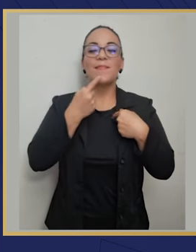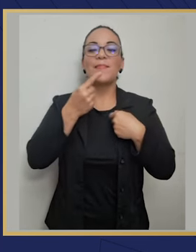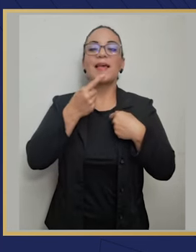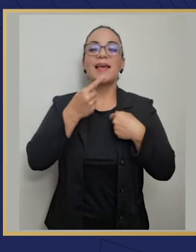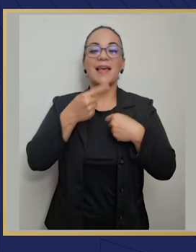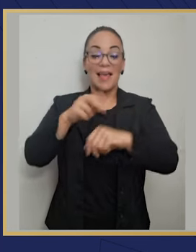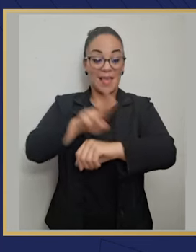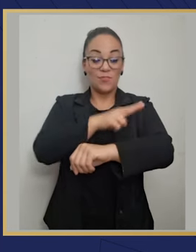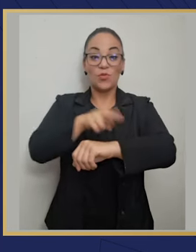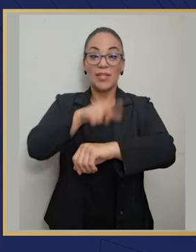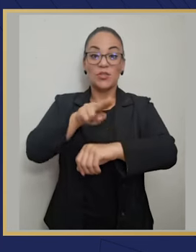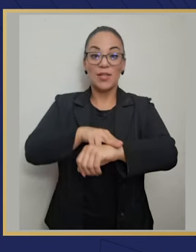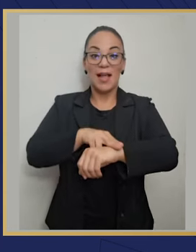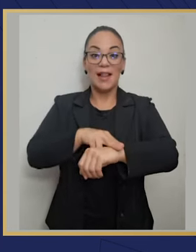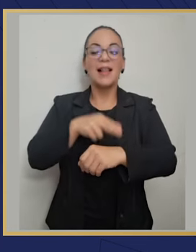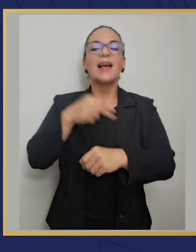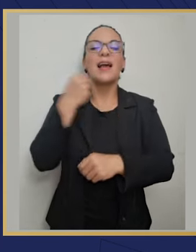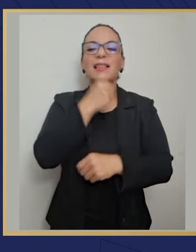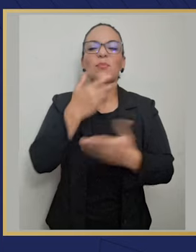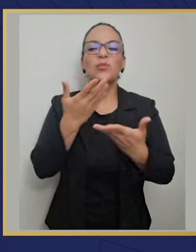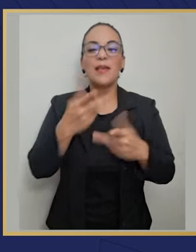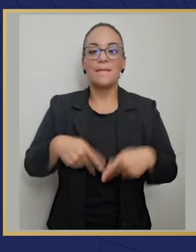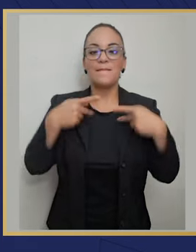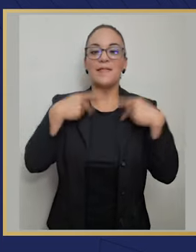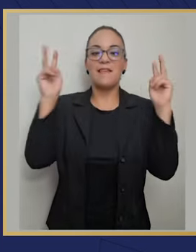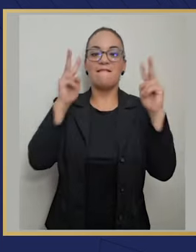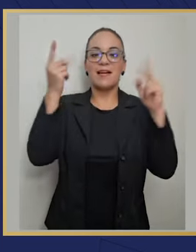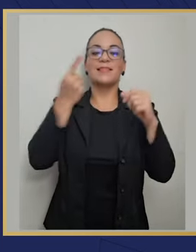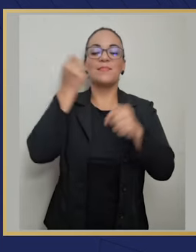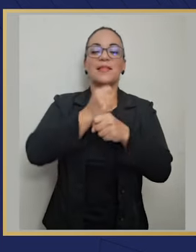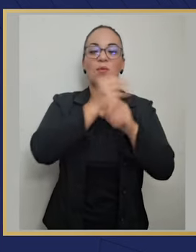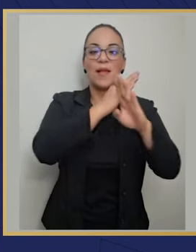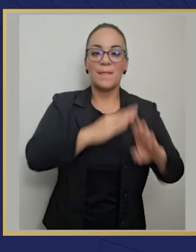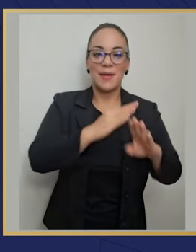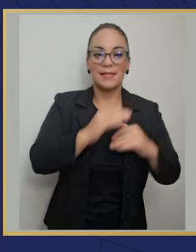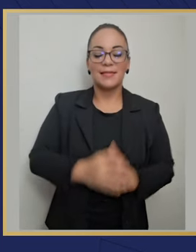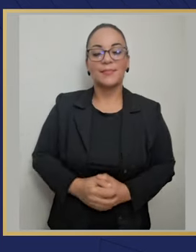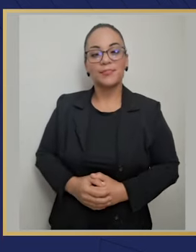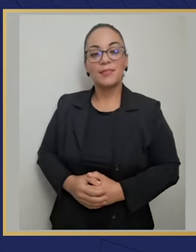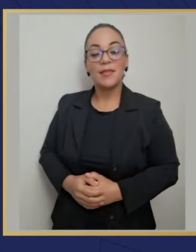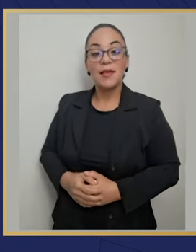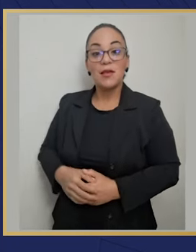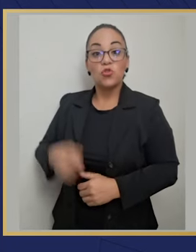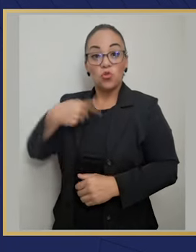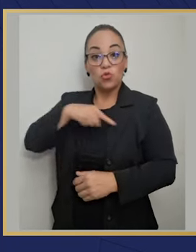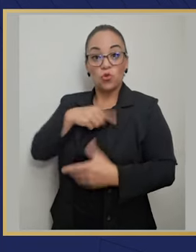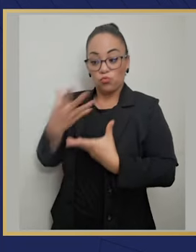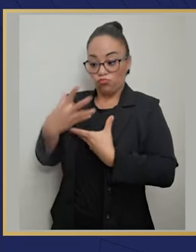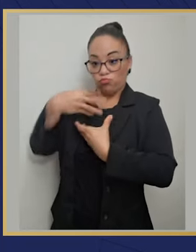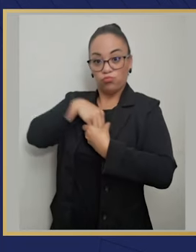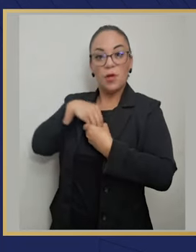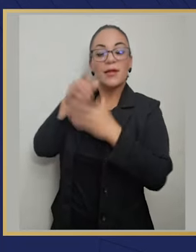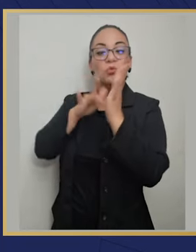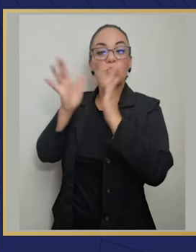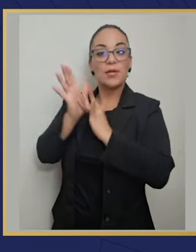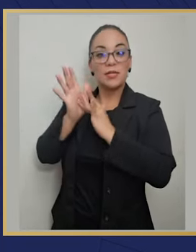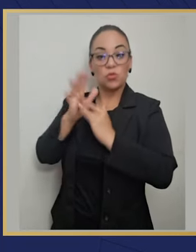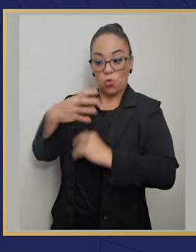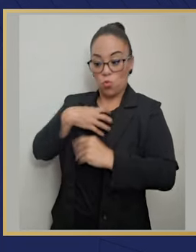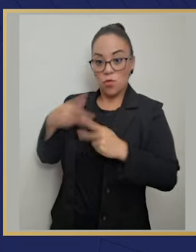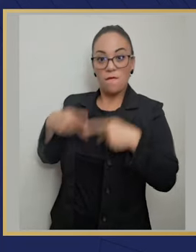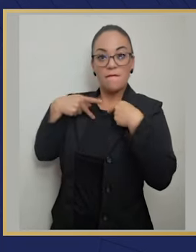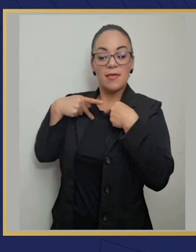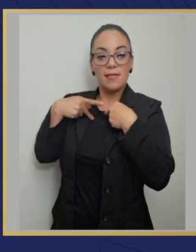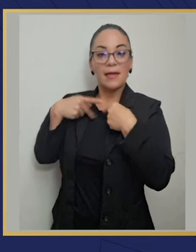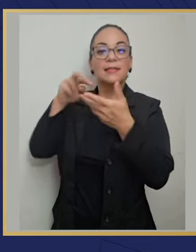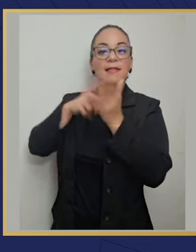llamados a vivir lo que siempre cantamos en el himno nacional, viva siempre el trabajo y la paz los que hemos aceptado a Cristo en